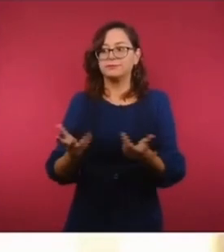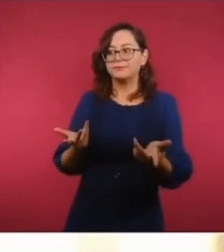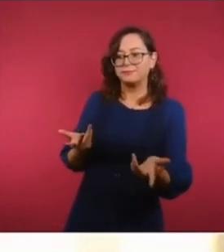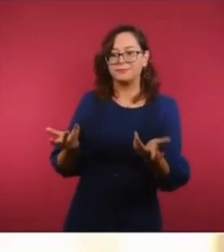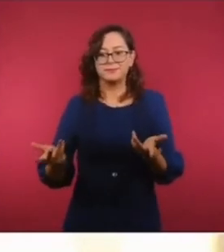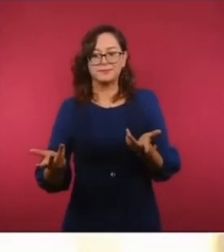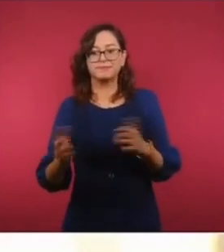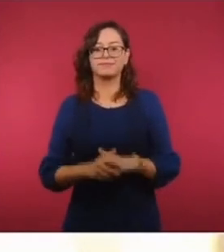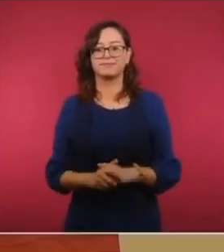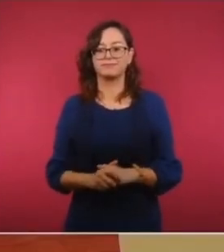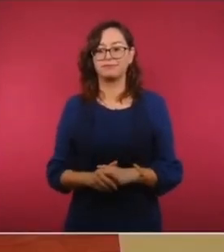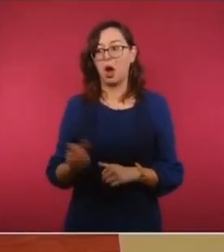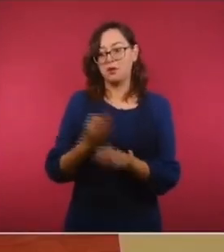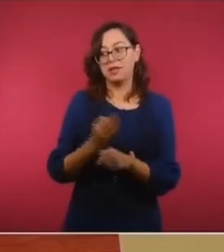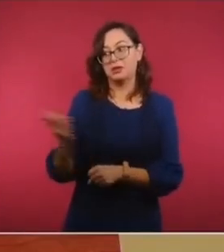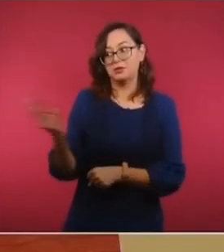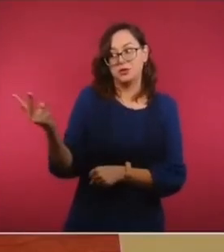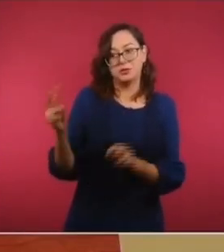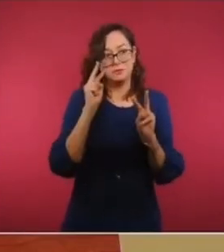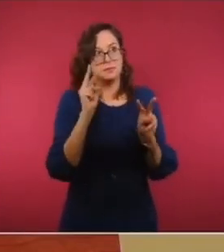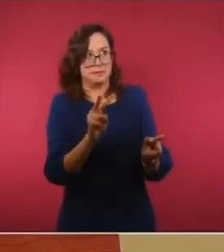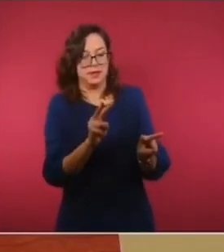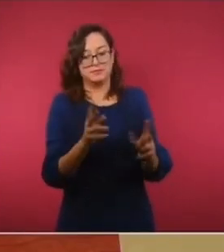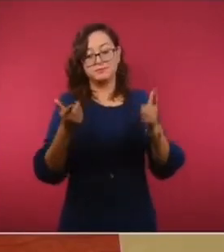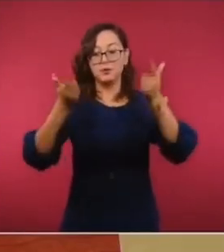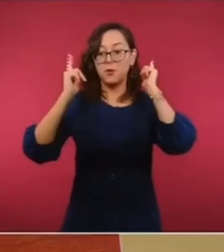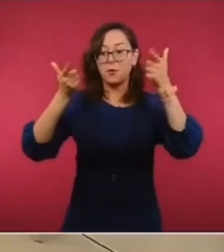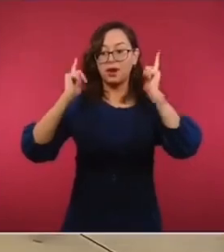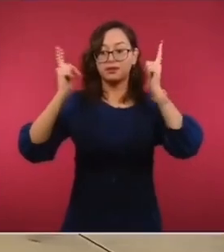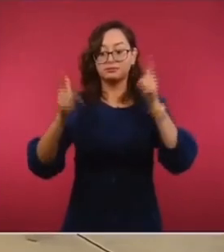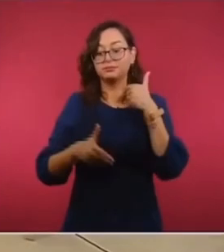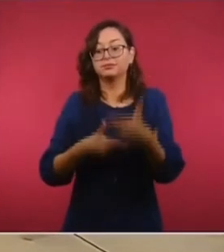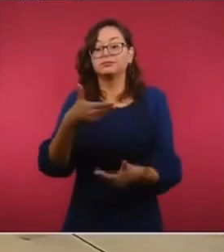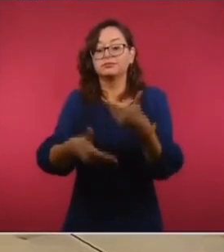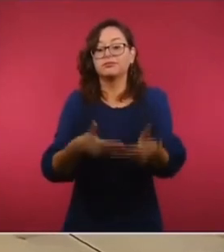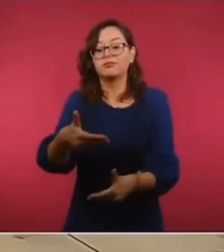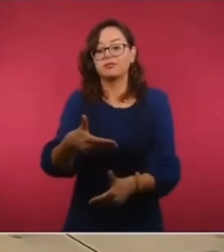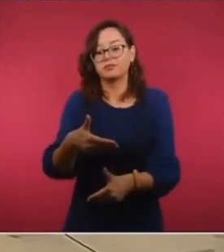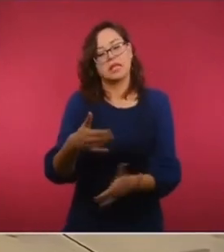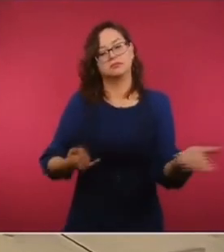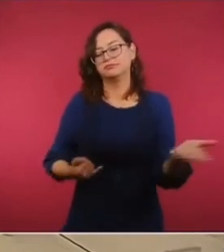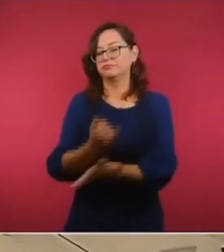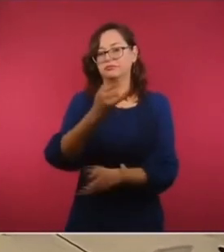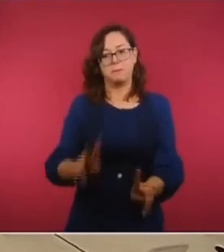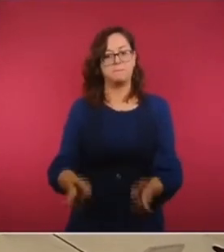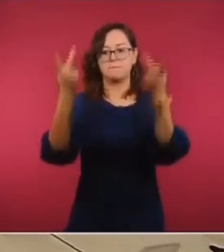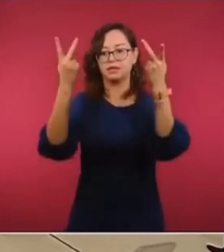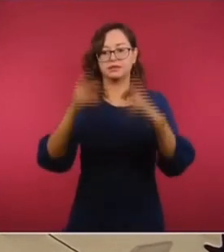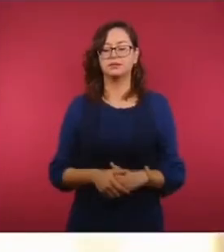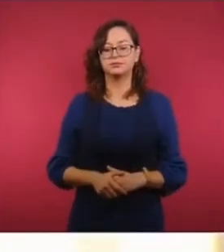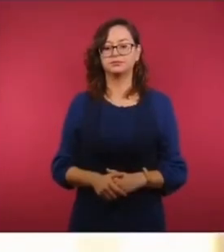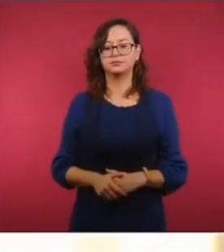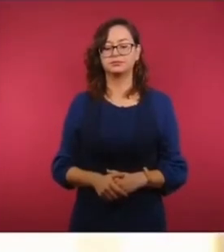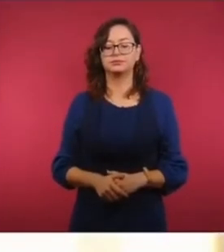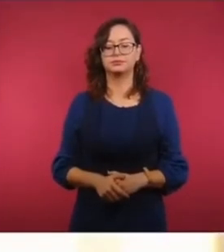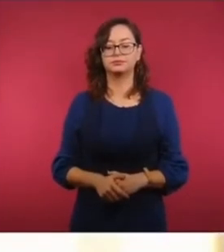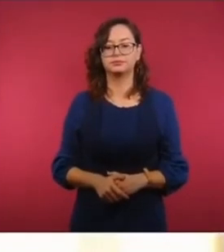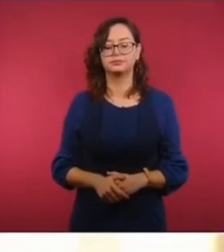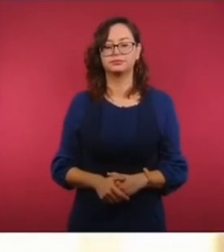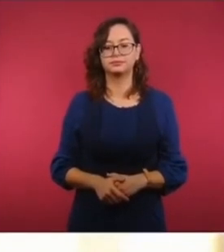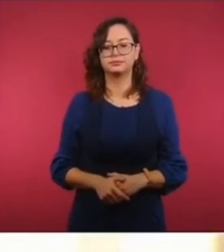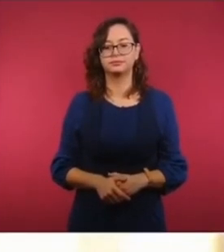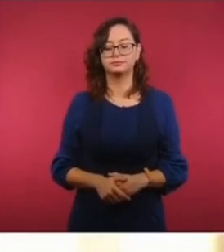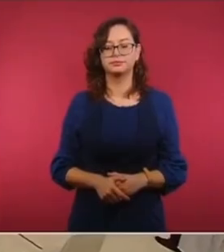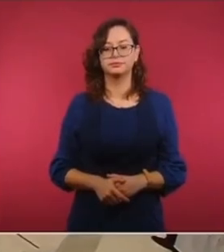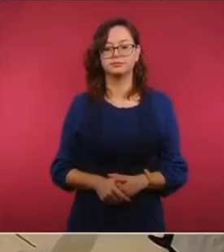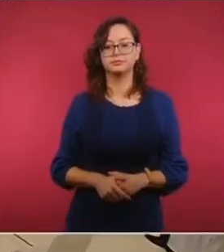nos deben de estar viendo, Yo espero que en pocos días ya se resuelva, en definitiva, lo de la venta del avión.